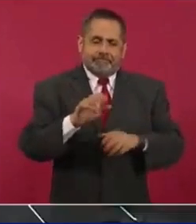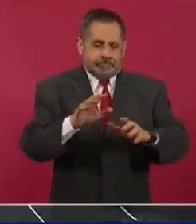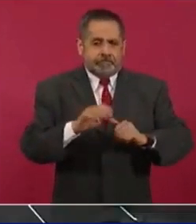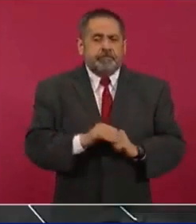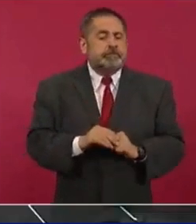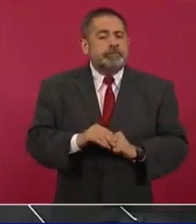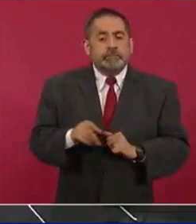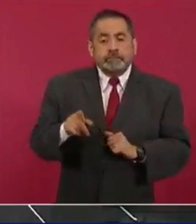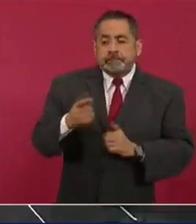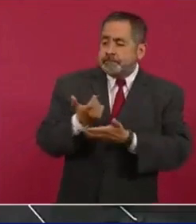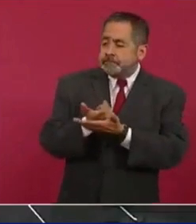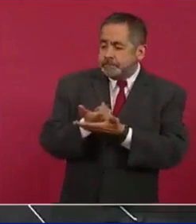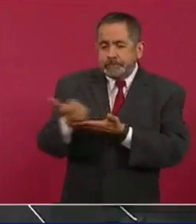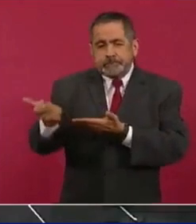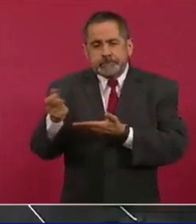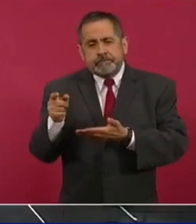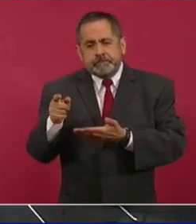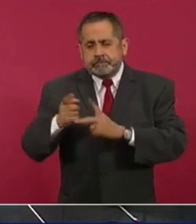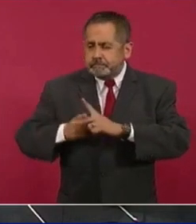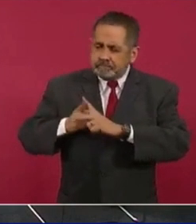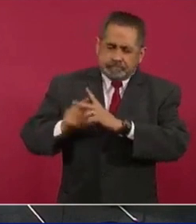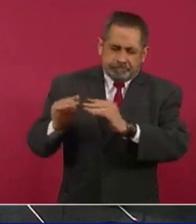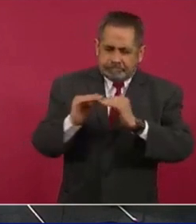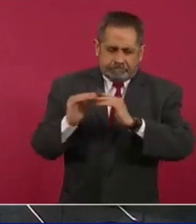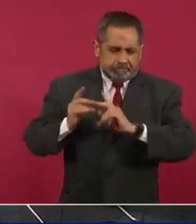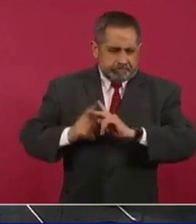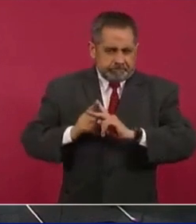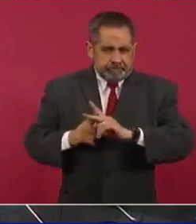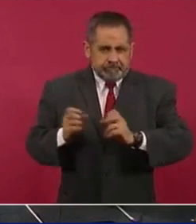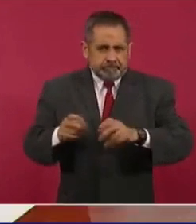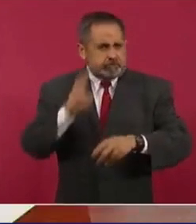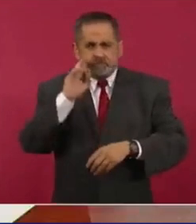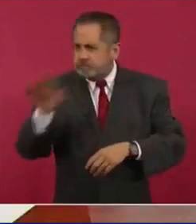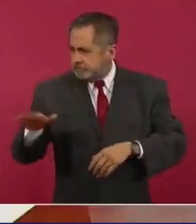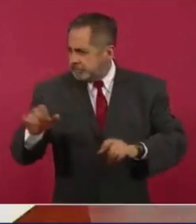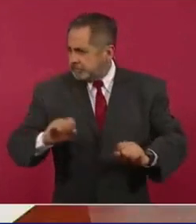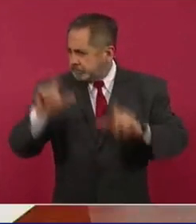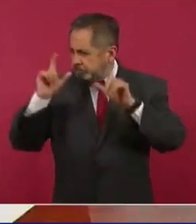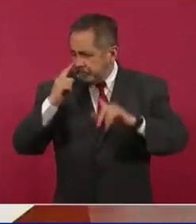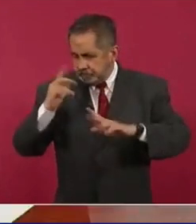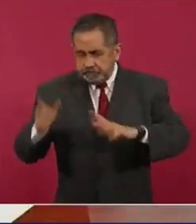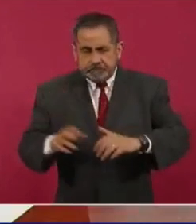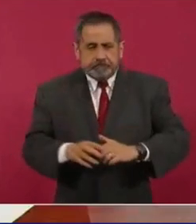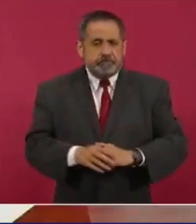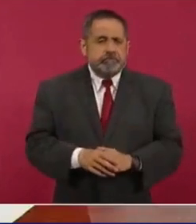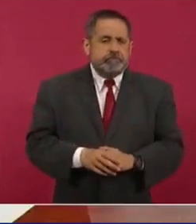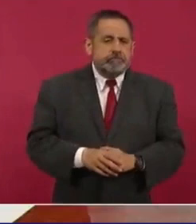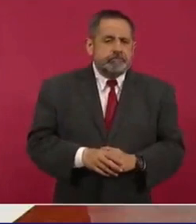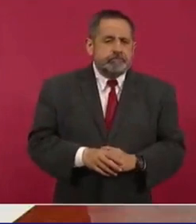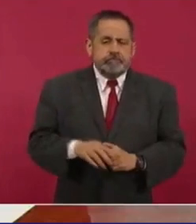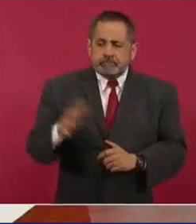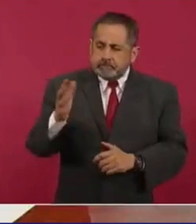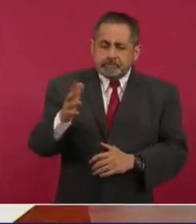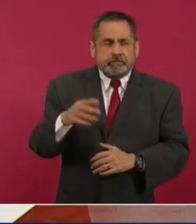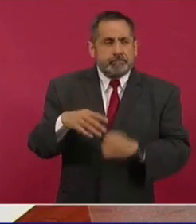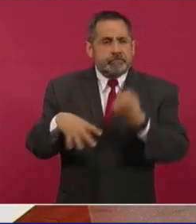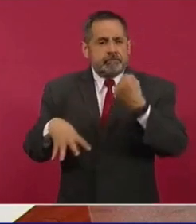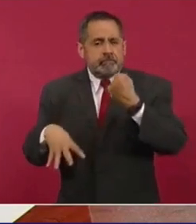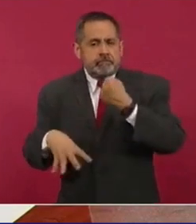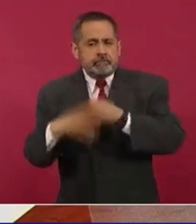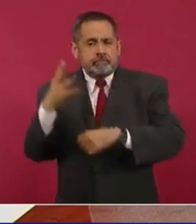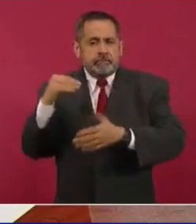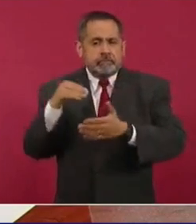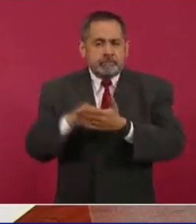a ver si tienes ahí el dato, es 14 mil 300